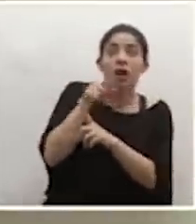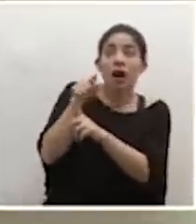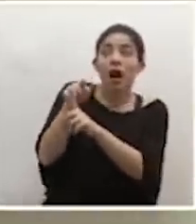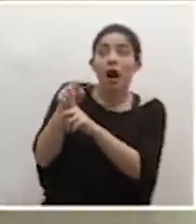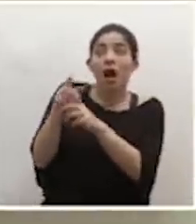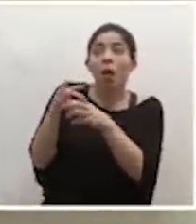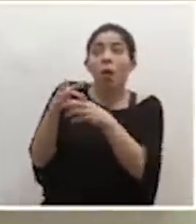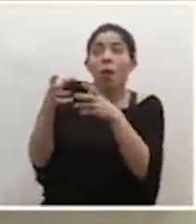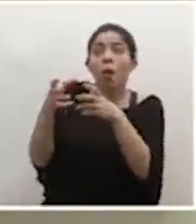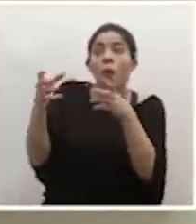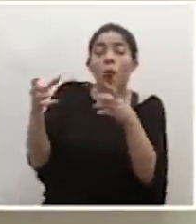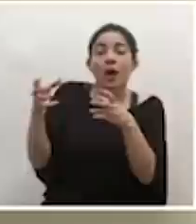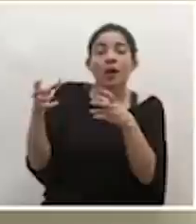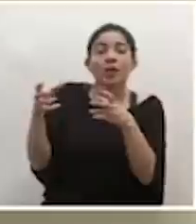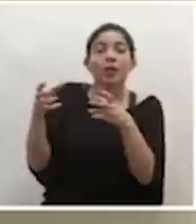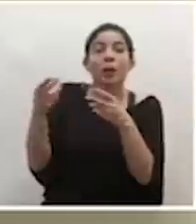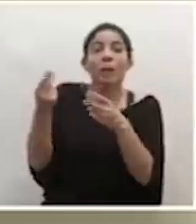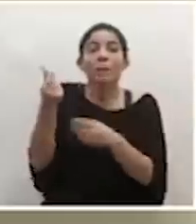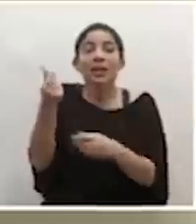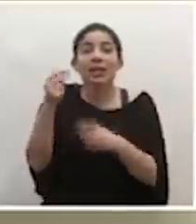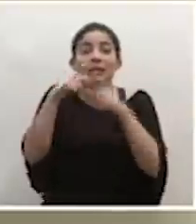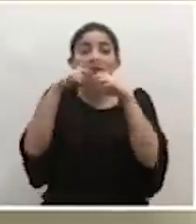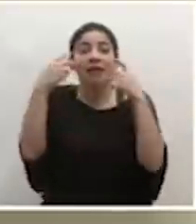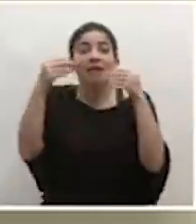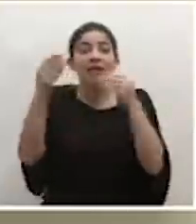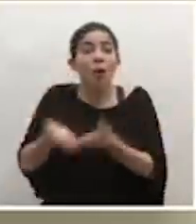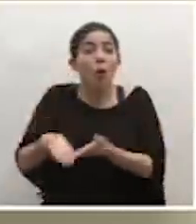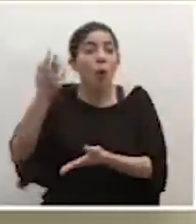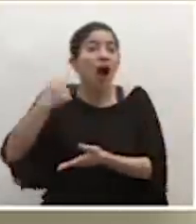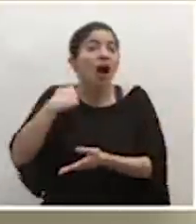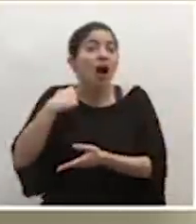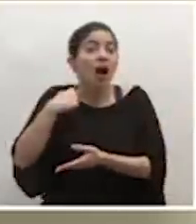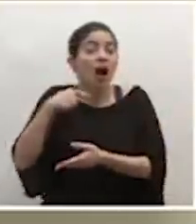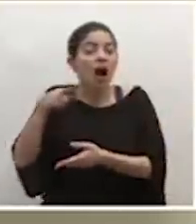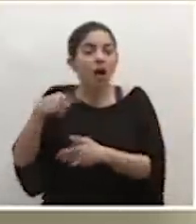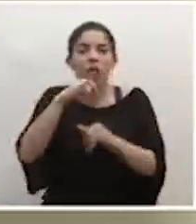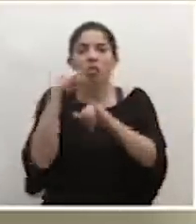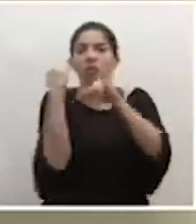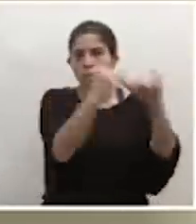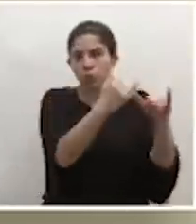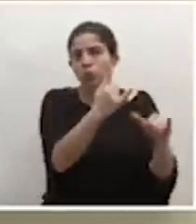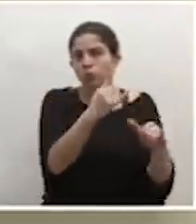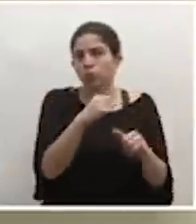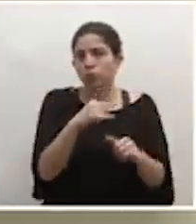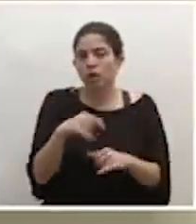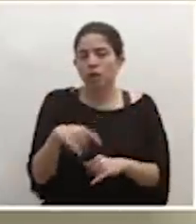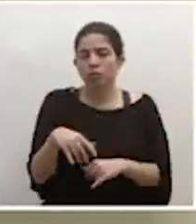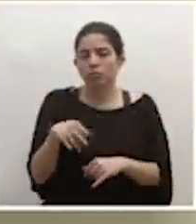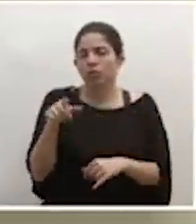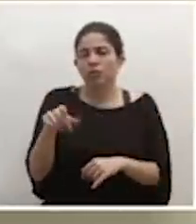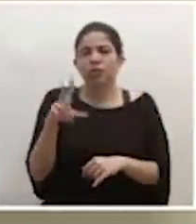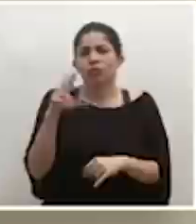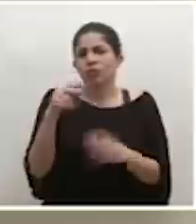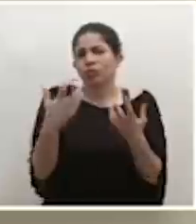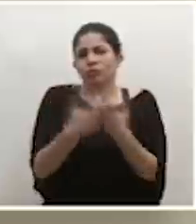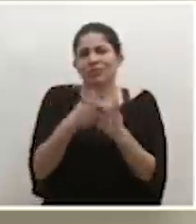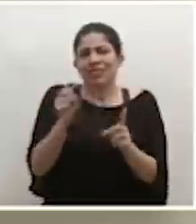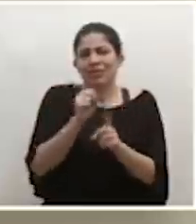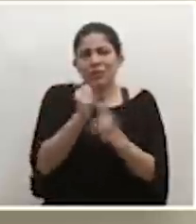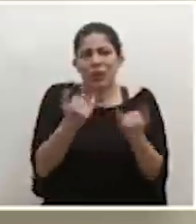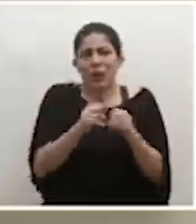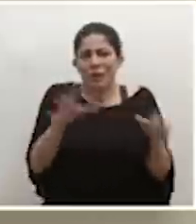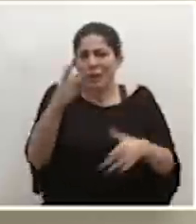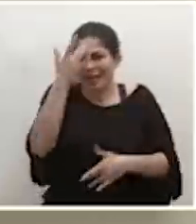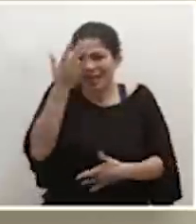aumentos súbitos de los precios de las mascarillas y que eso no corresponde justamente con una situación en medio de una